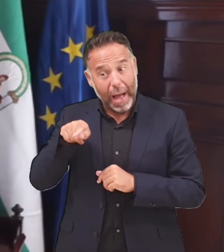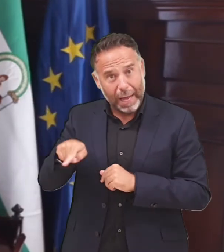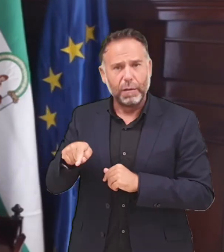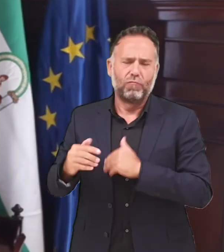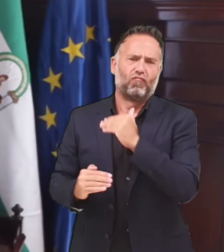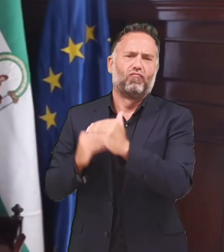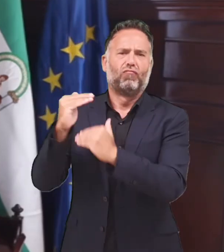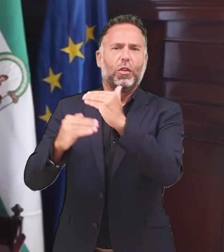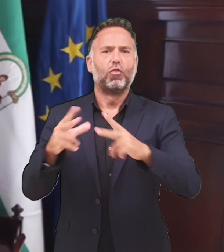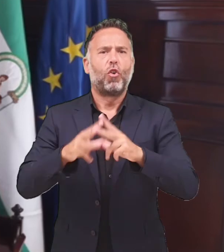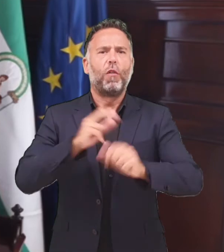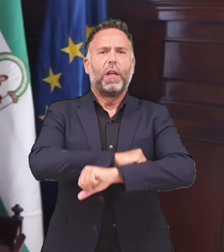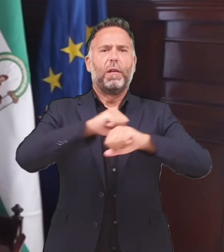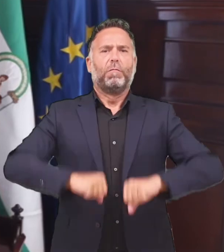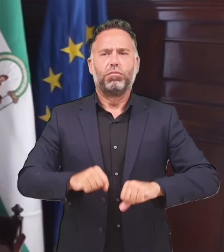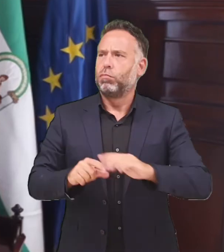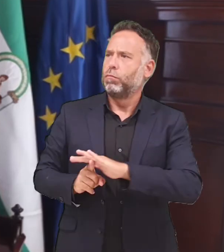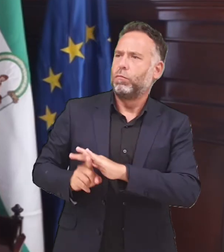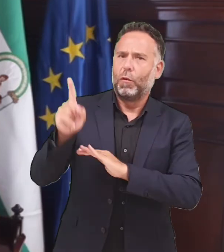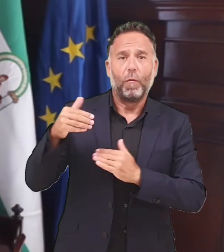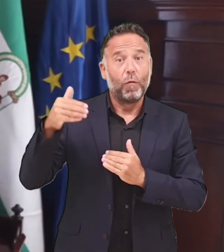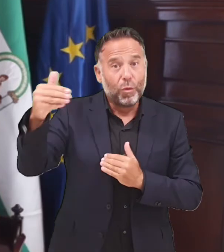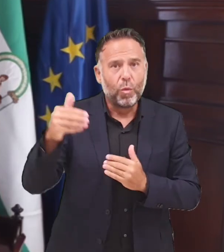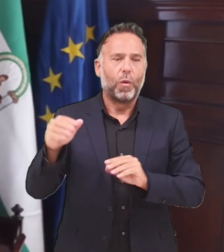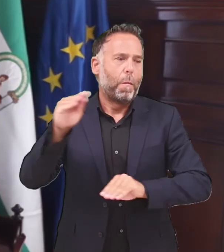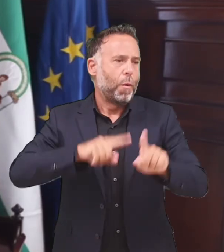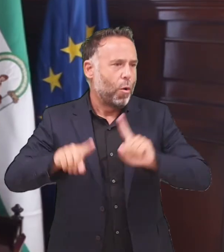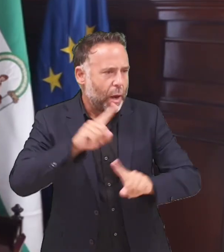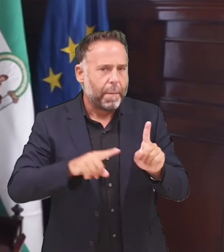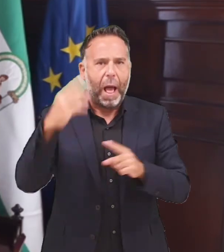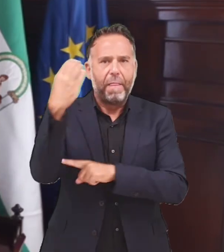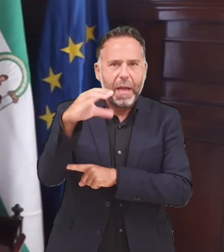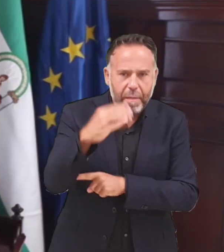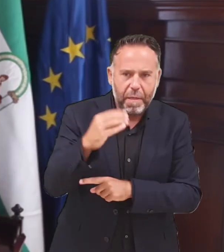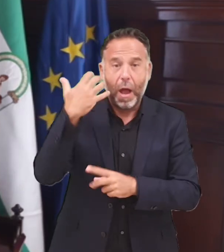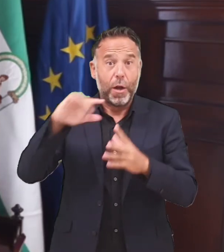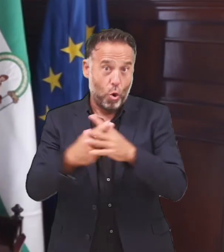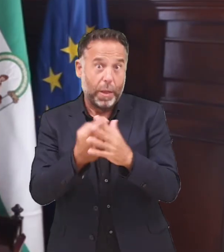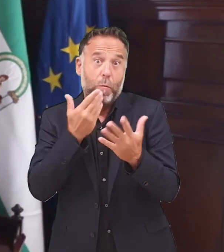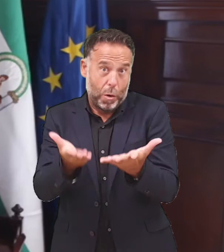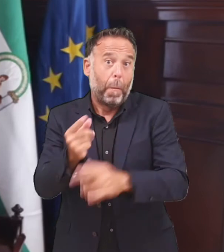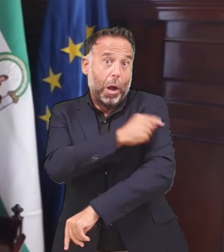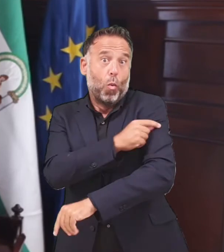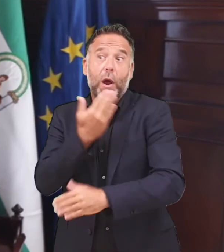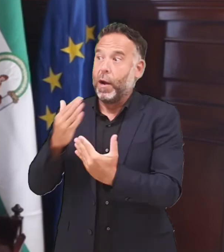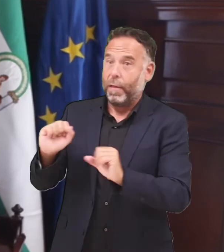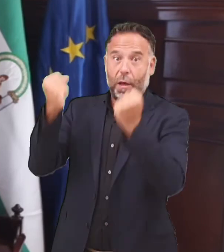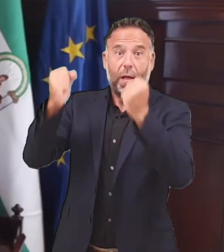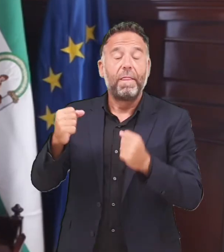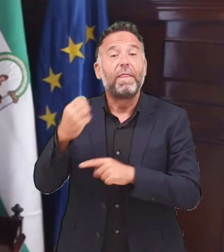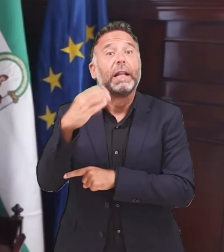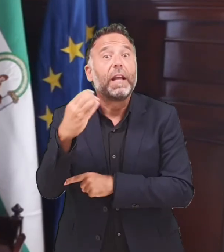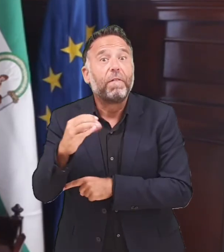excelencia, la máxima calidad, para crear ahí cimientos sólidos de cara al futuro, de cara a resolver problemas de ciencia, de